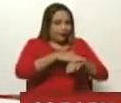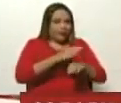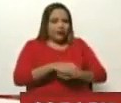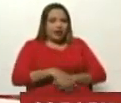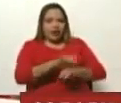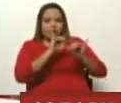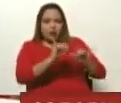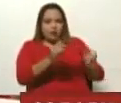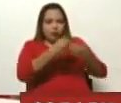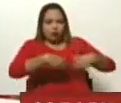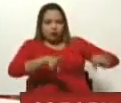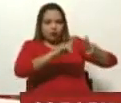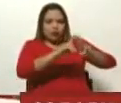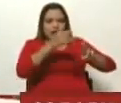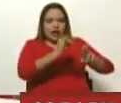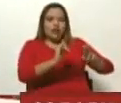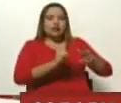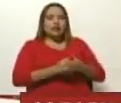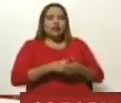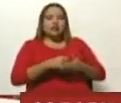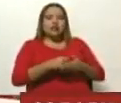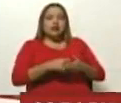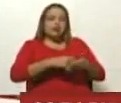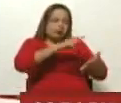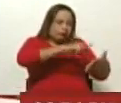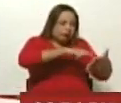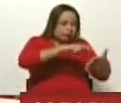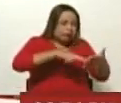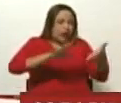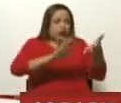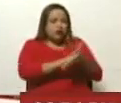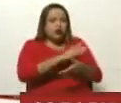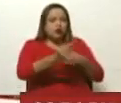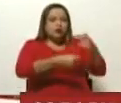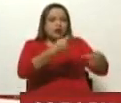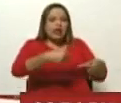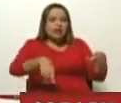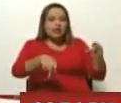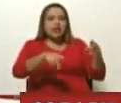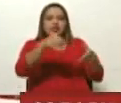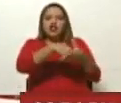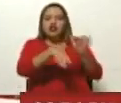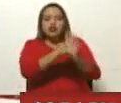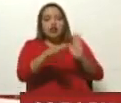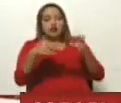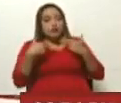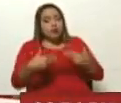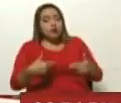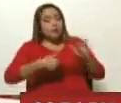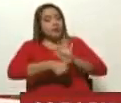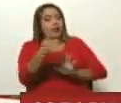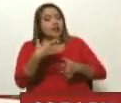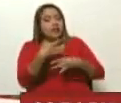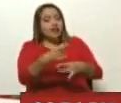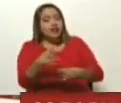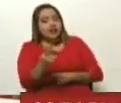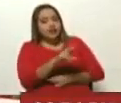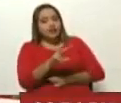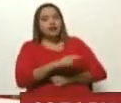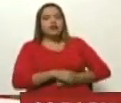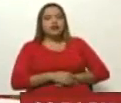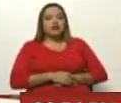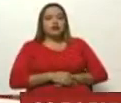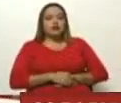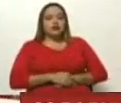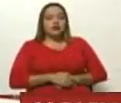efectos en derechos humanos sobre esto. Lo que es interesante, sobre todo en el caso de Venezuela, es que con la